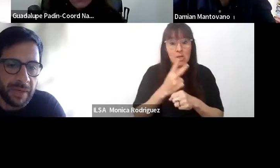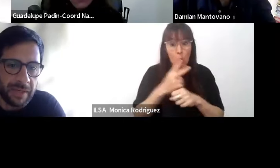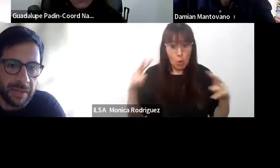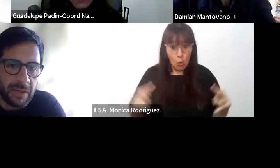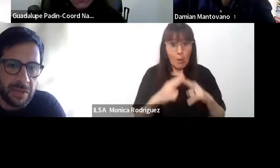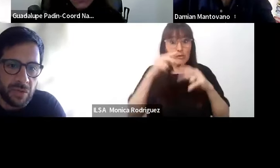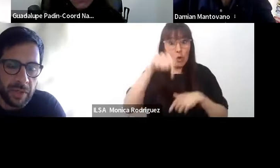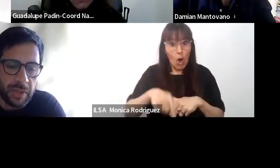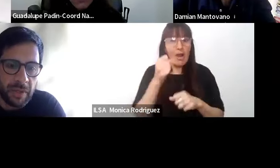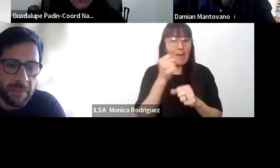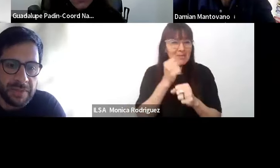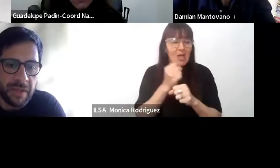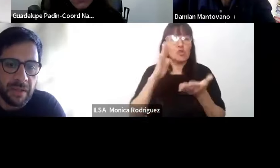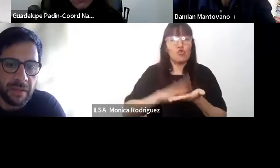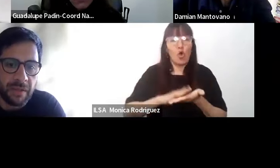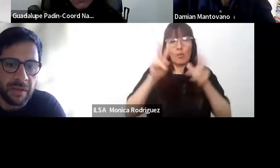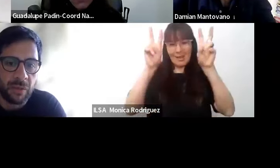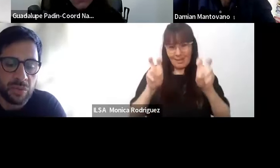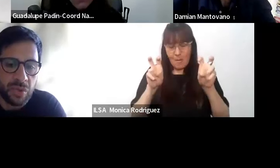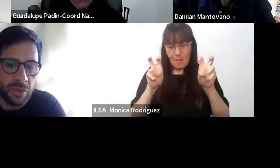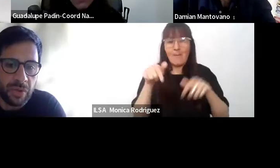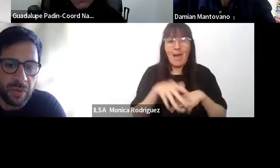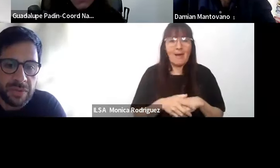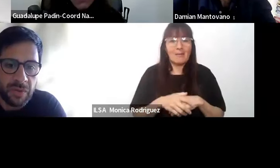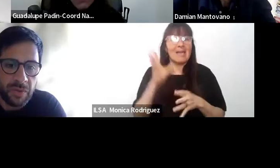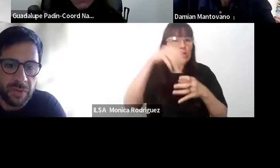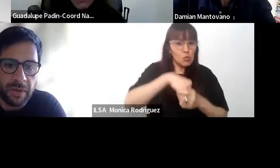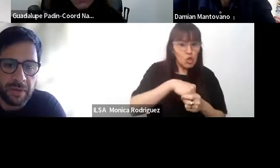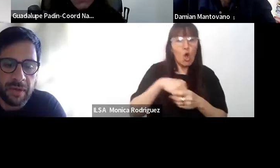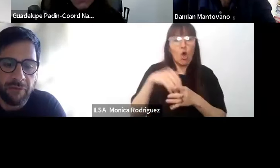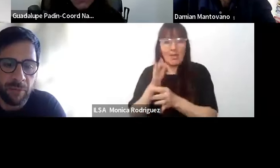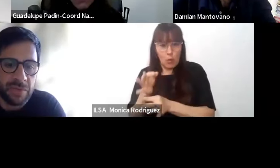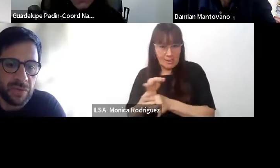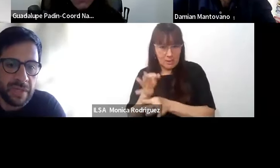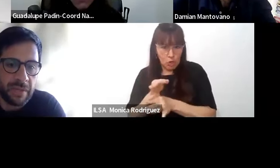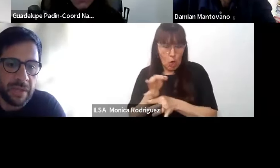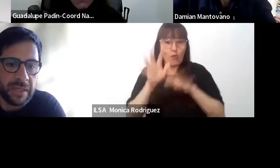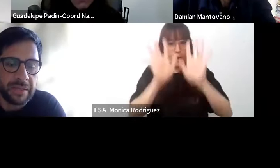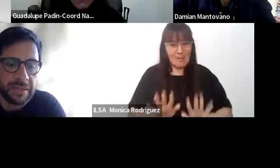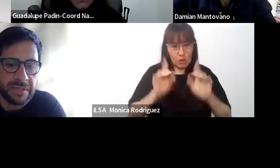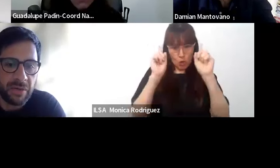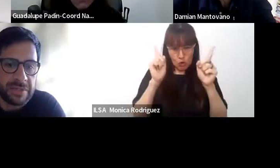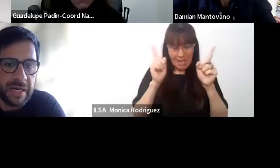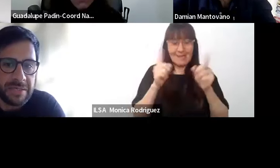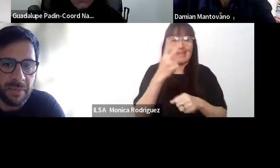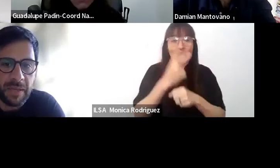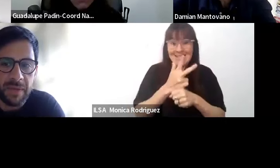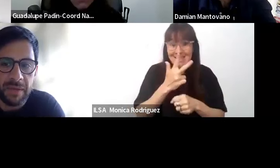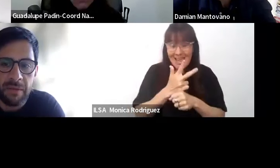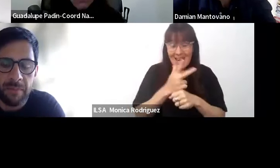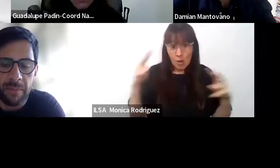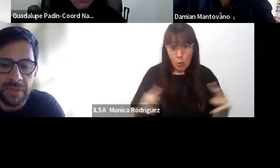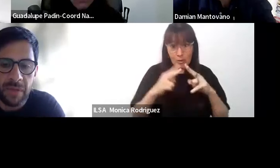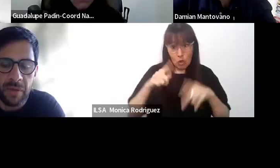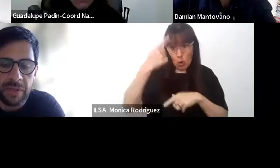vamos a trabajar sobre temas de inclusión y educación en la formación docente y en el tercero, que será la semana que